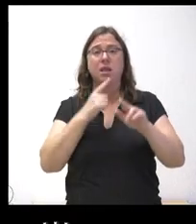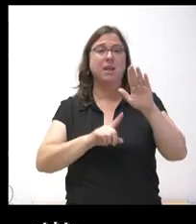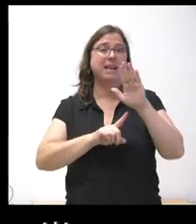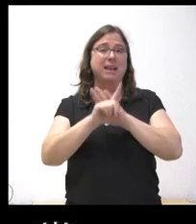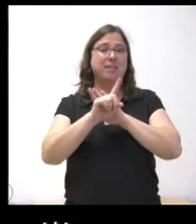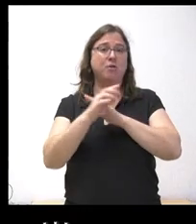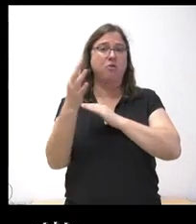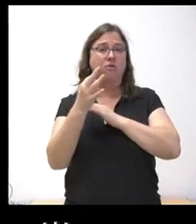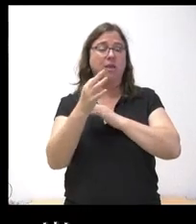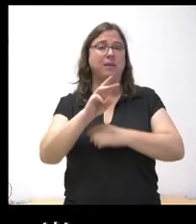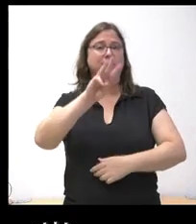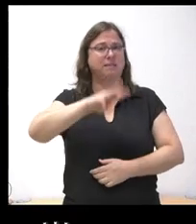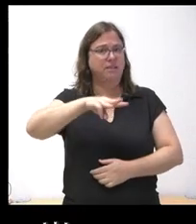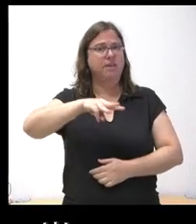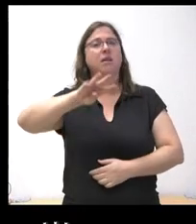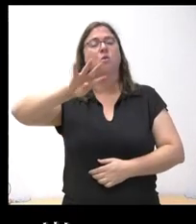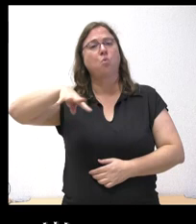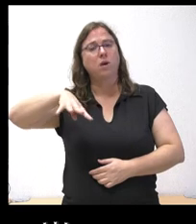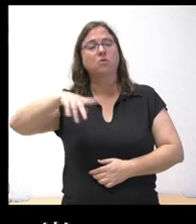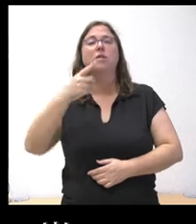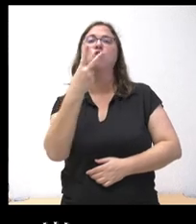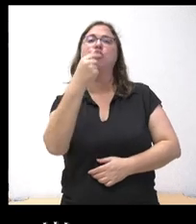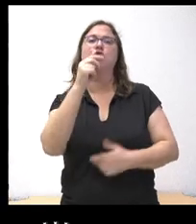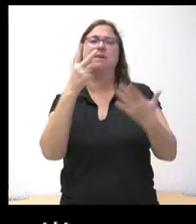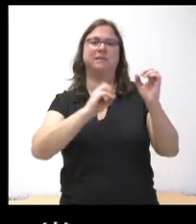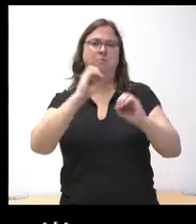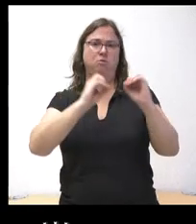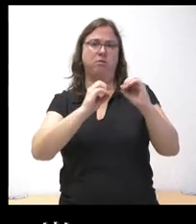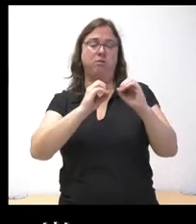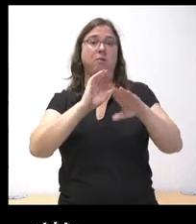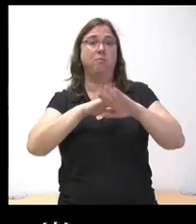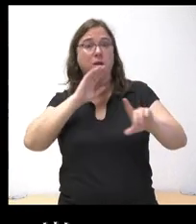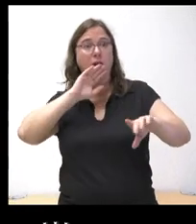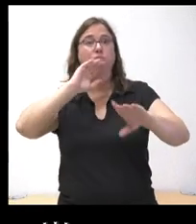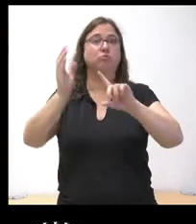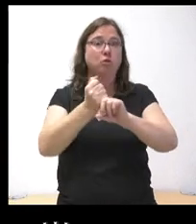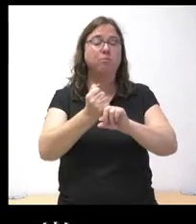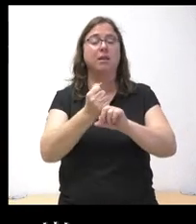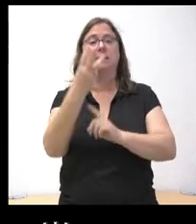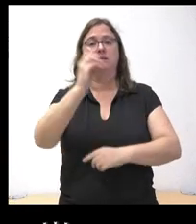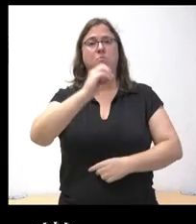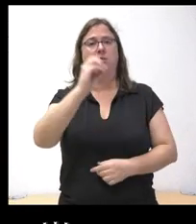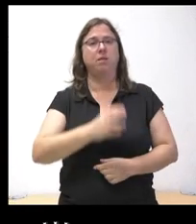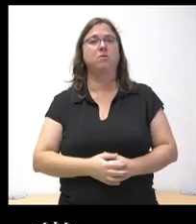en este tercer y cuarto trimestre tiene que ser el 2,7% para cumplir ese 3% de previsión que tienen.